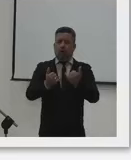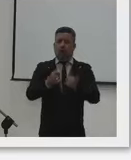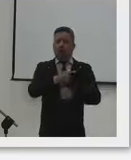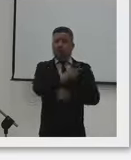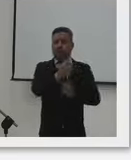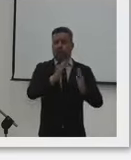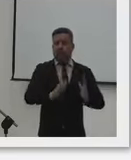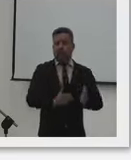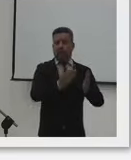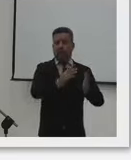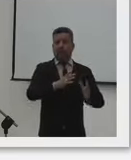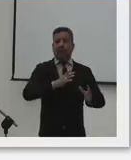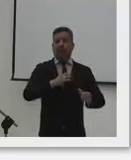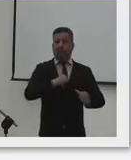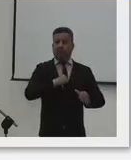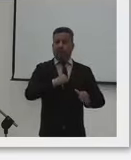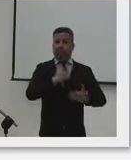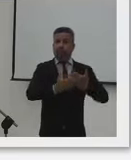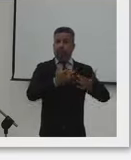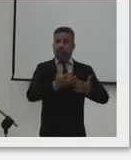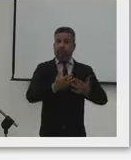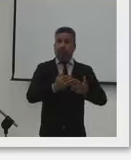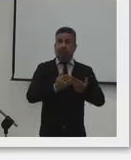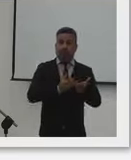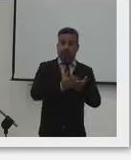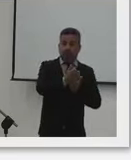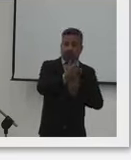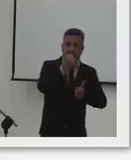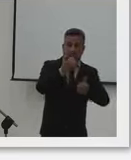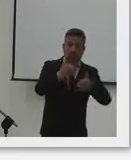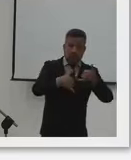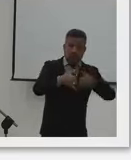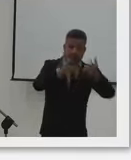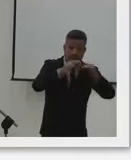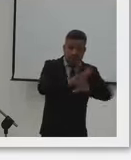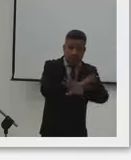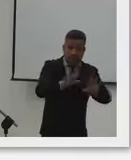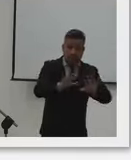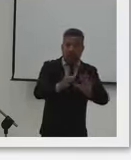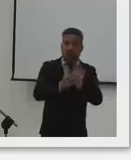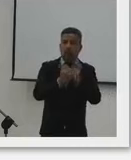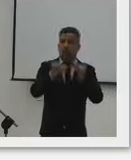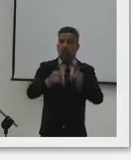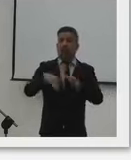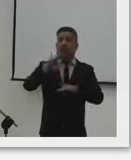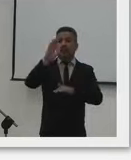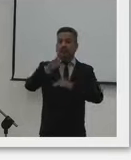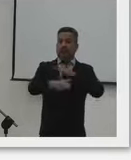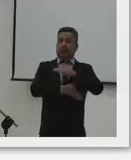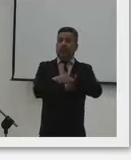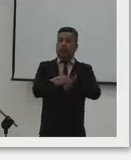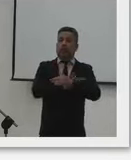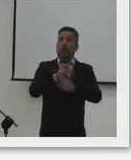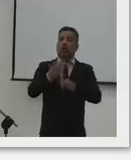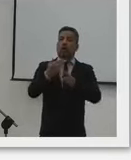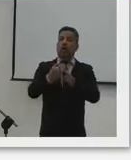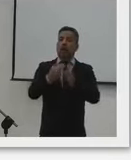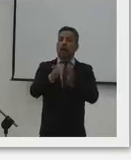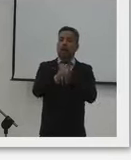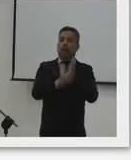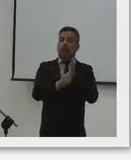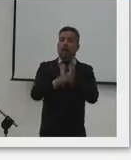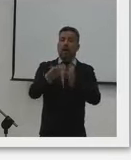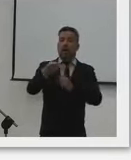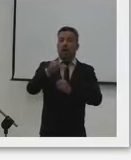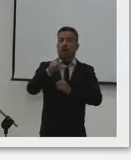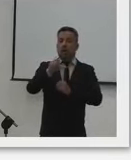que hoy gozan de los beneficios una vez terminadas sus carreras deportivas, el caso hoy emblemático del ministerio se conoce